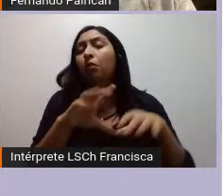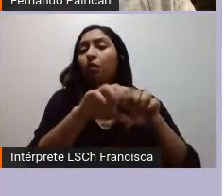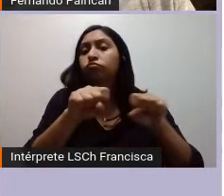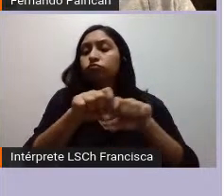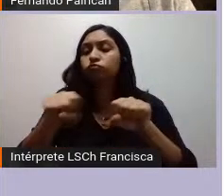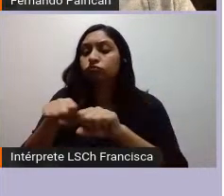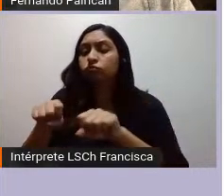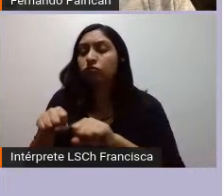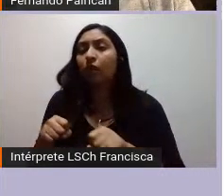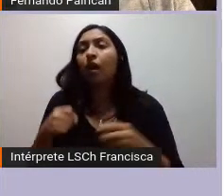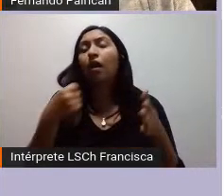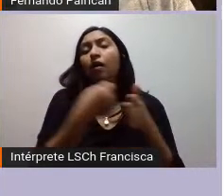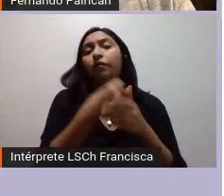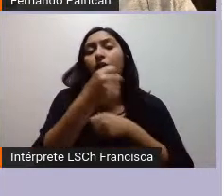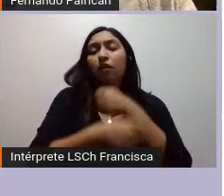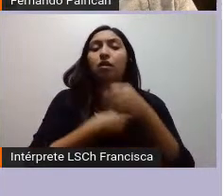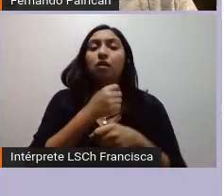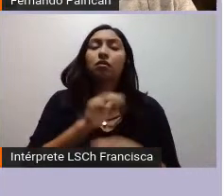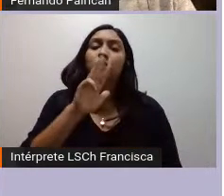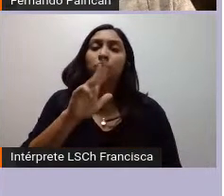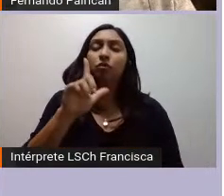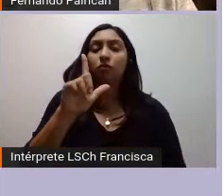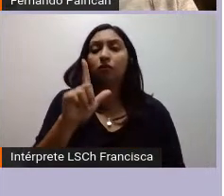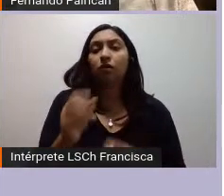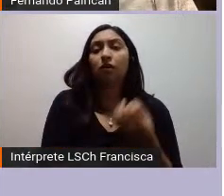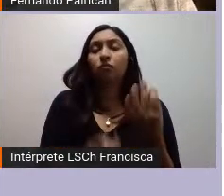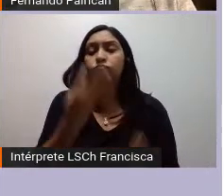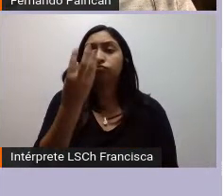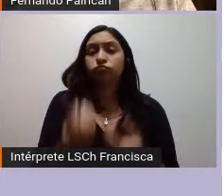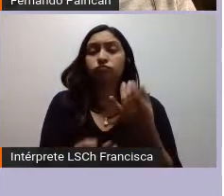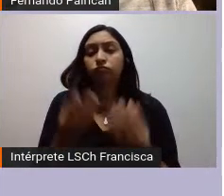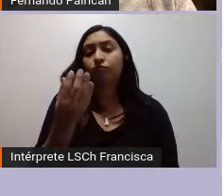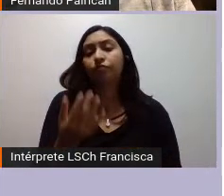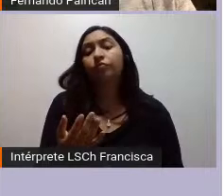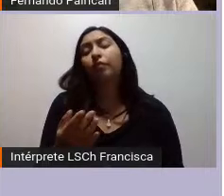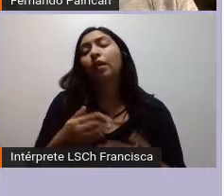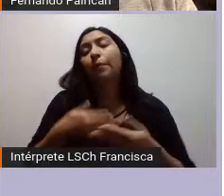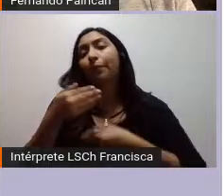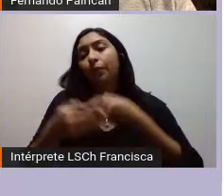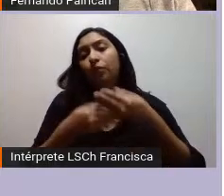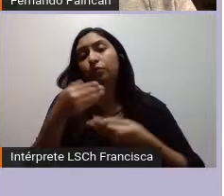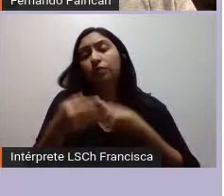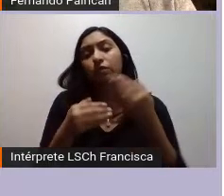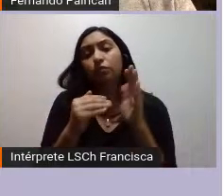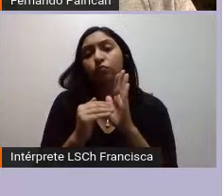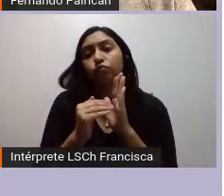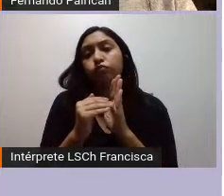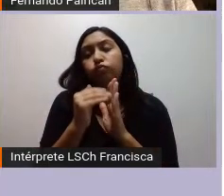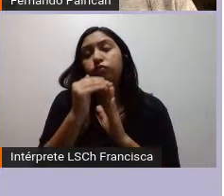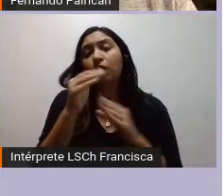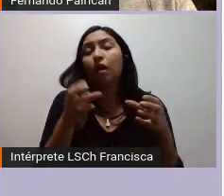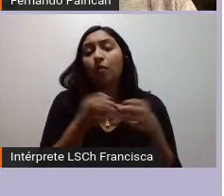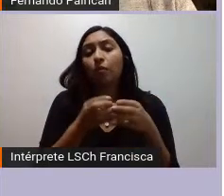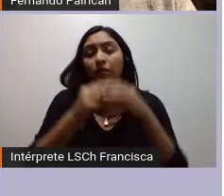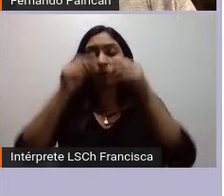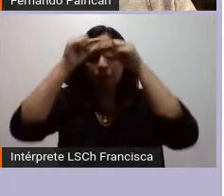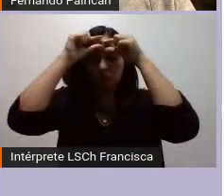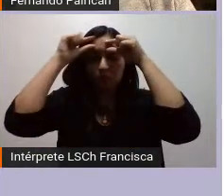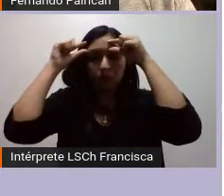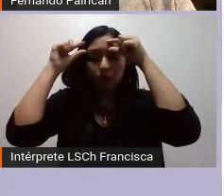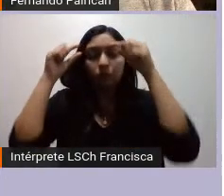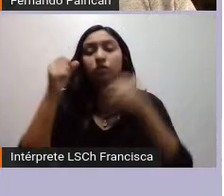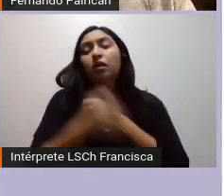produce los incendios de la quema Lumaco marca un punto de inflexión y comienza un proceso de ascenso del movimiento mapuche entre el año